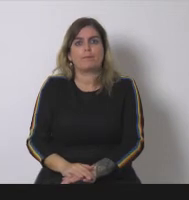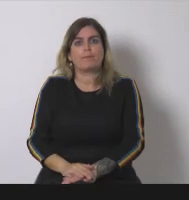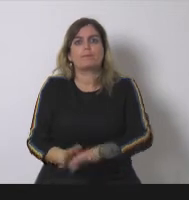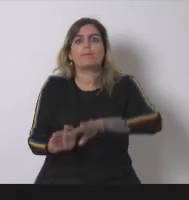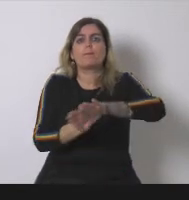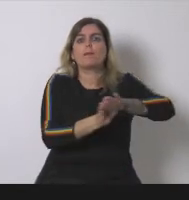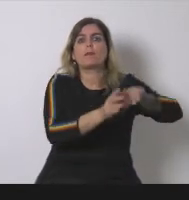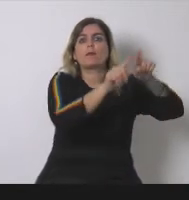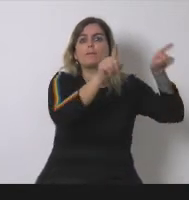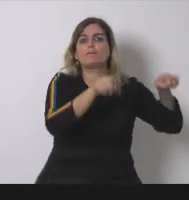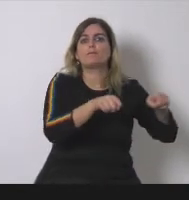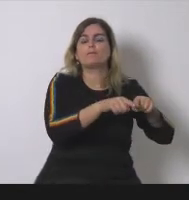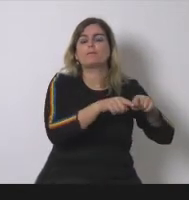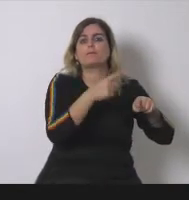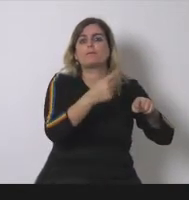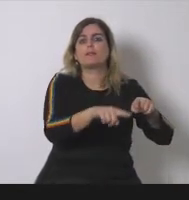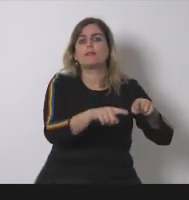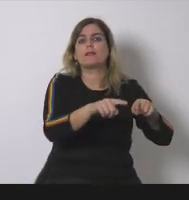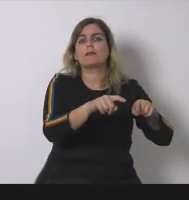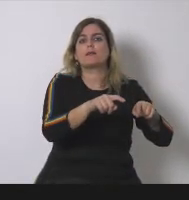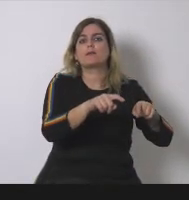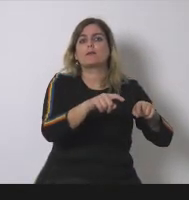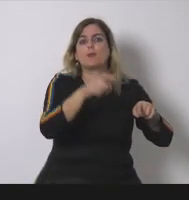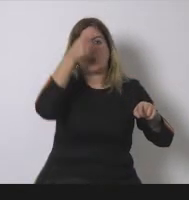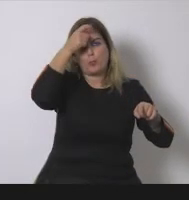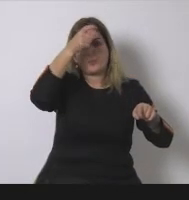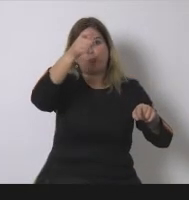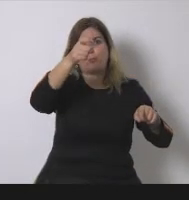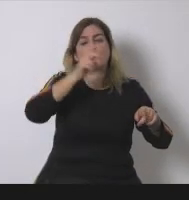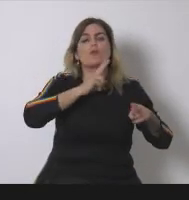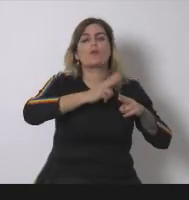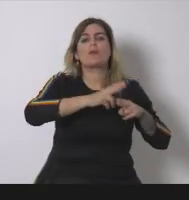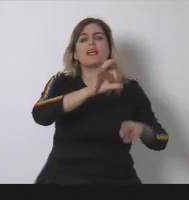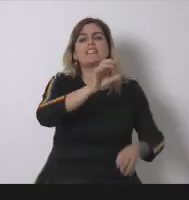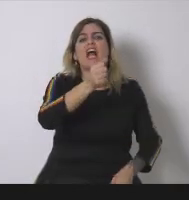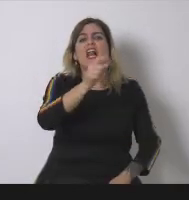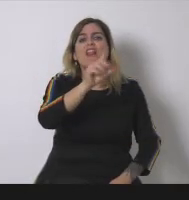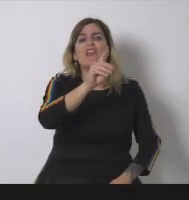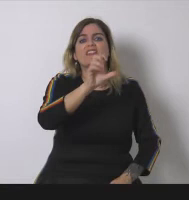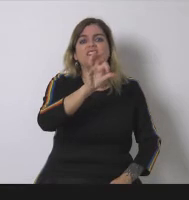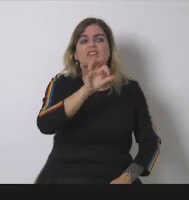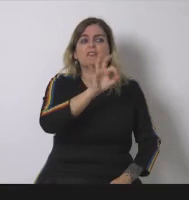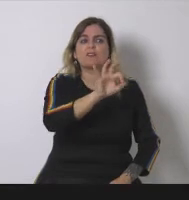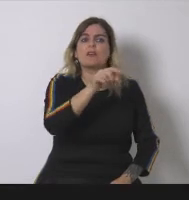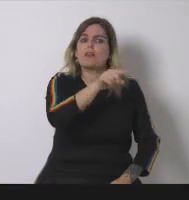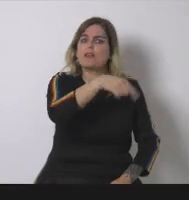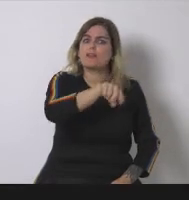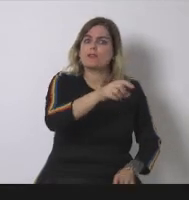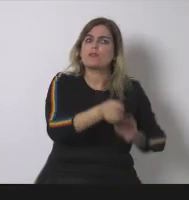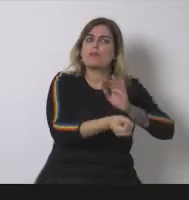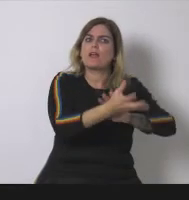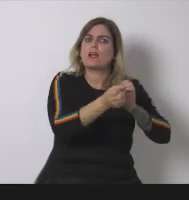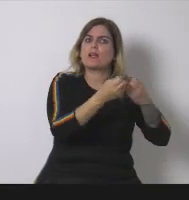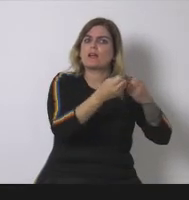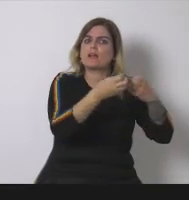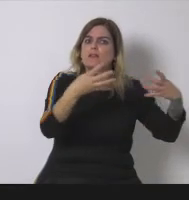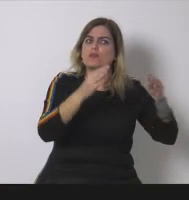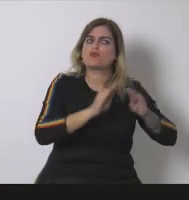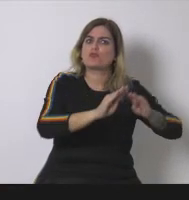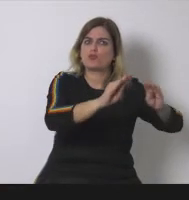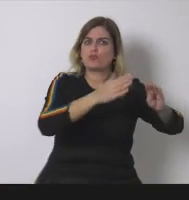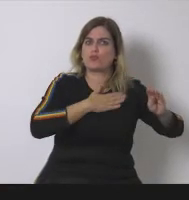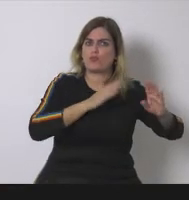la iniciativa de la izquierda en saldas que quieren crear un parque de fotovoltaicas entre la misma